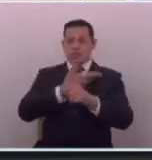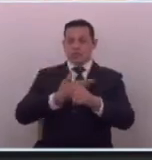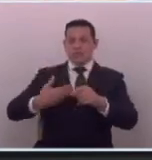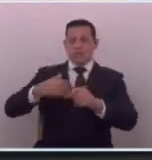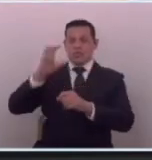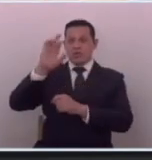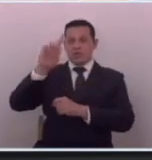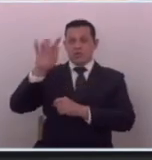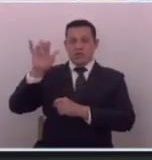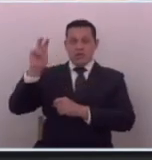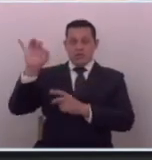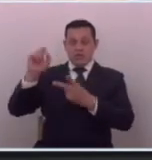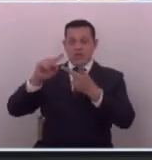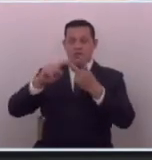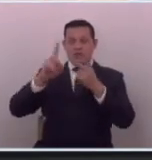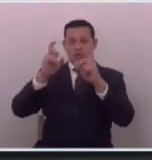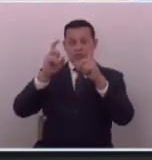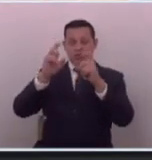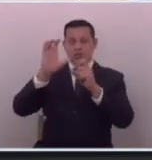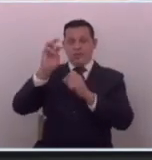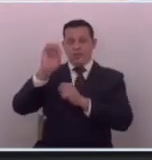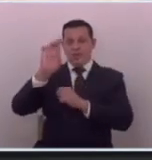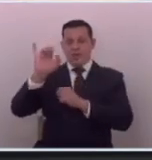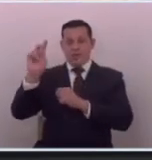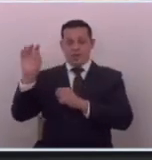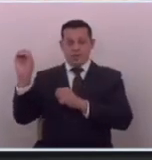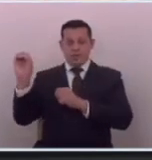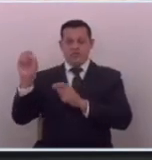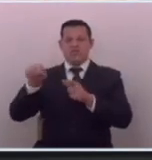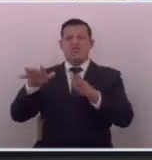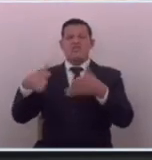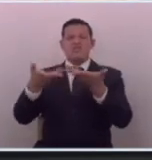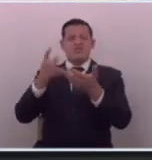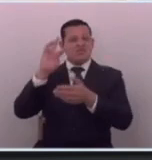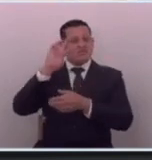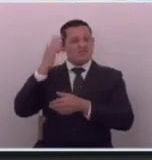y Francisco Merino eso que es